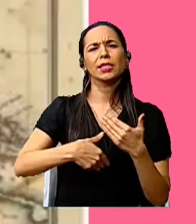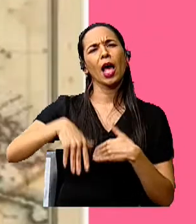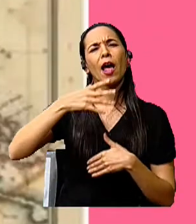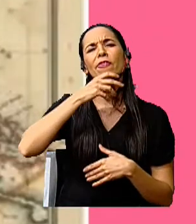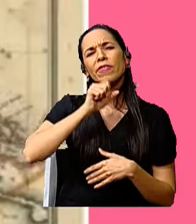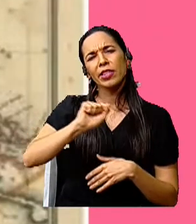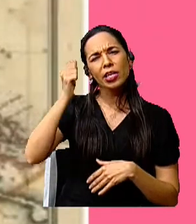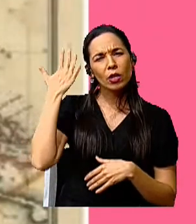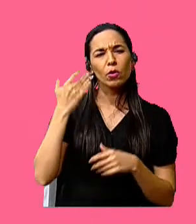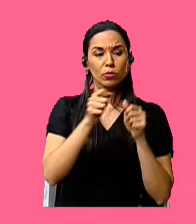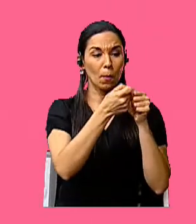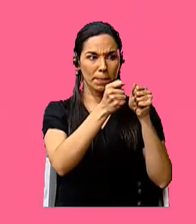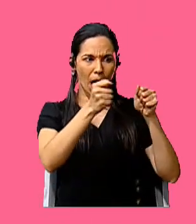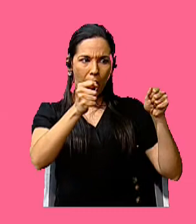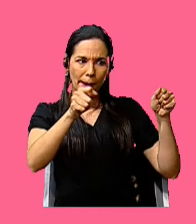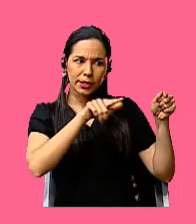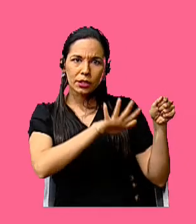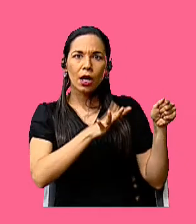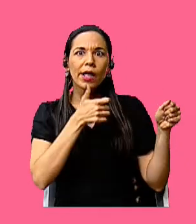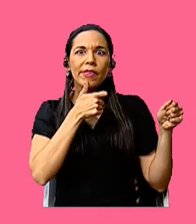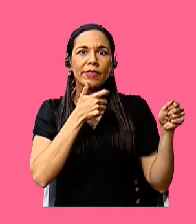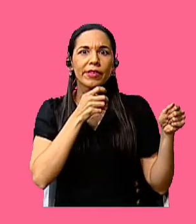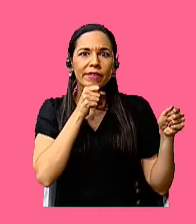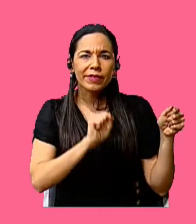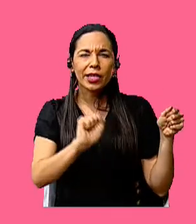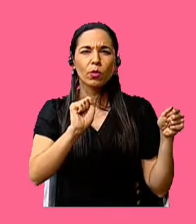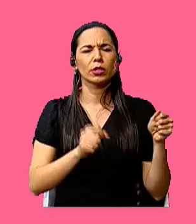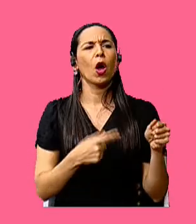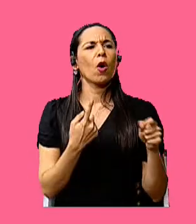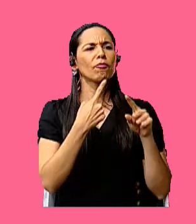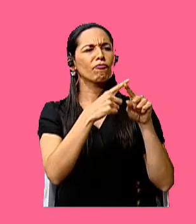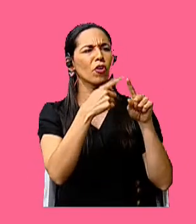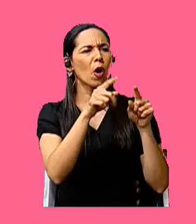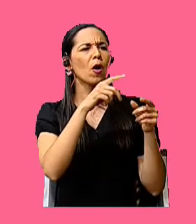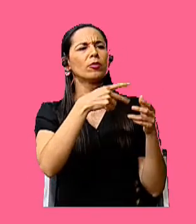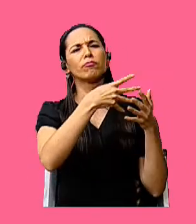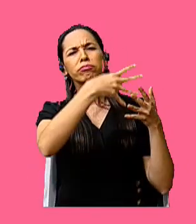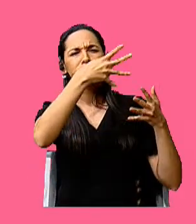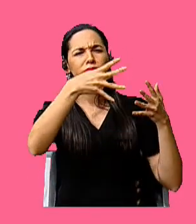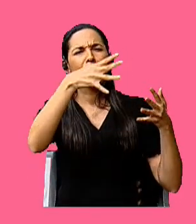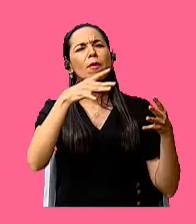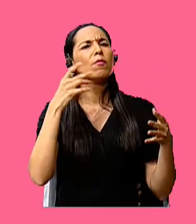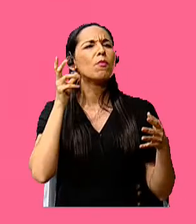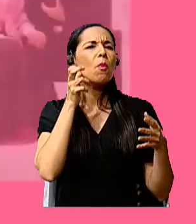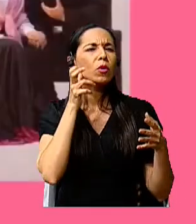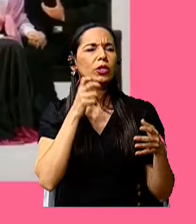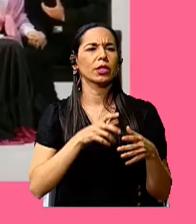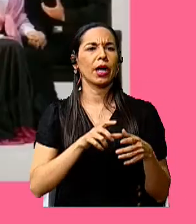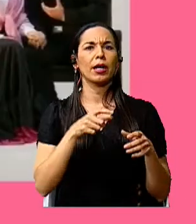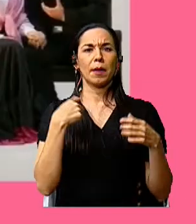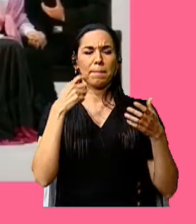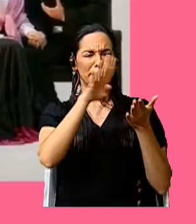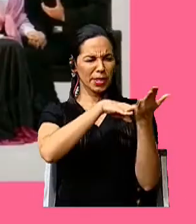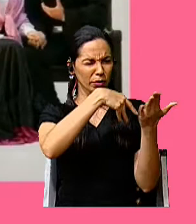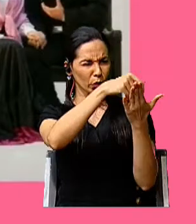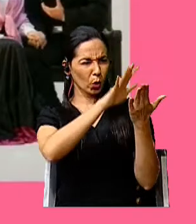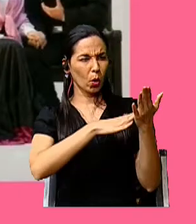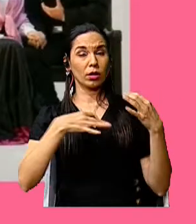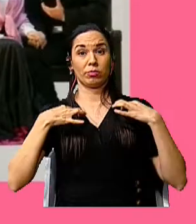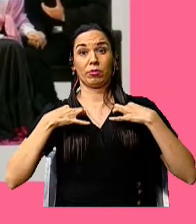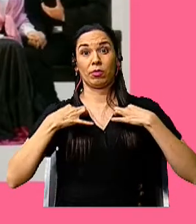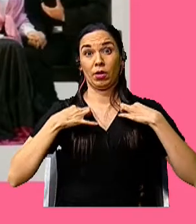antiguos, partituras, pinturas, trajes típicos